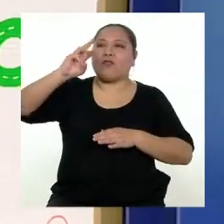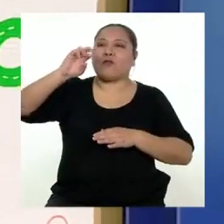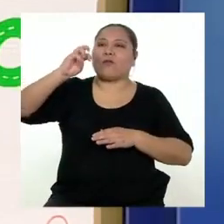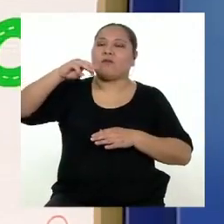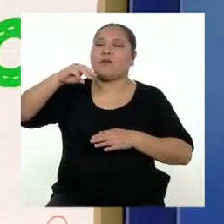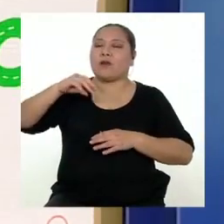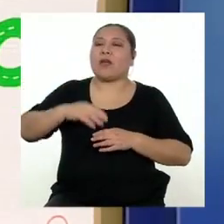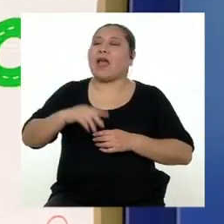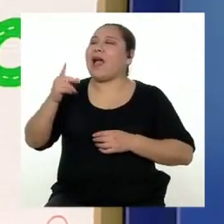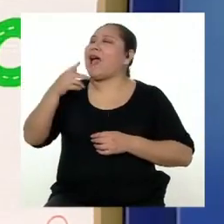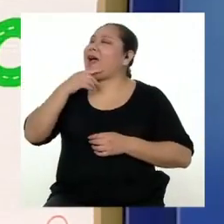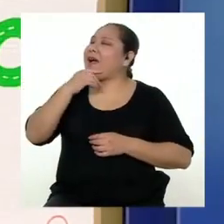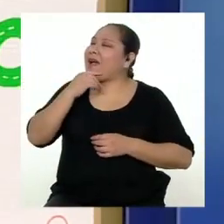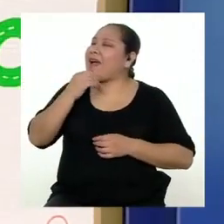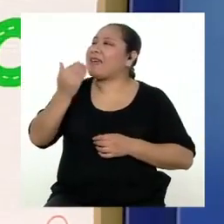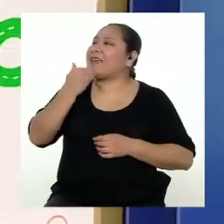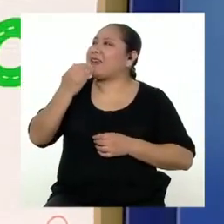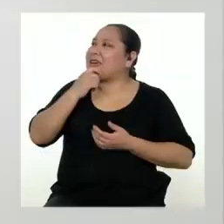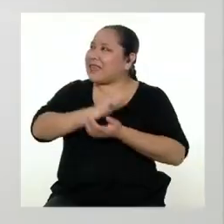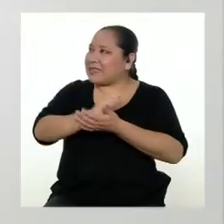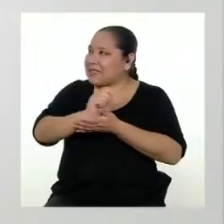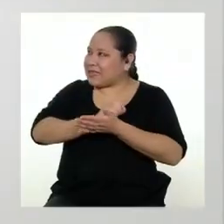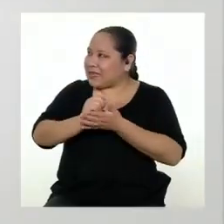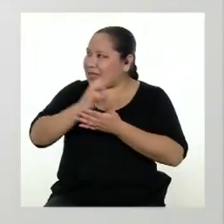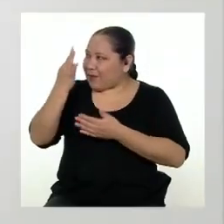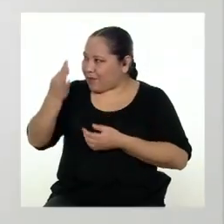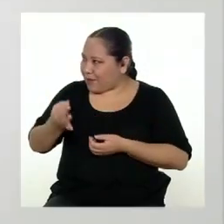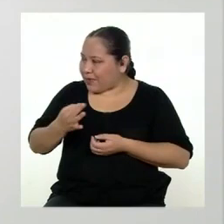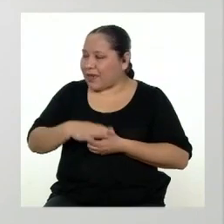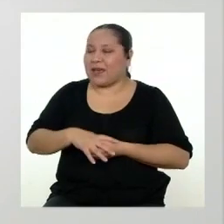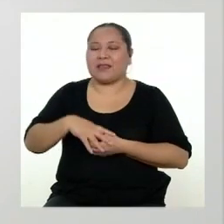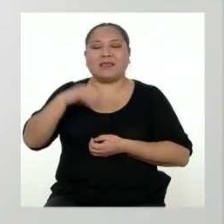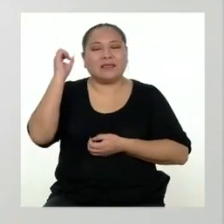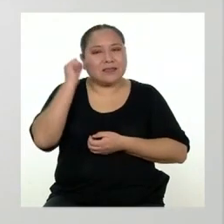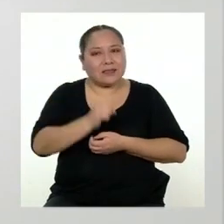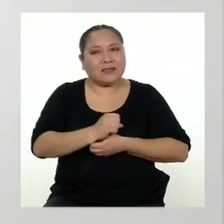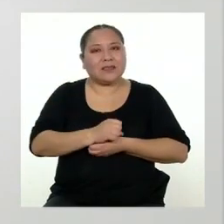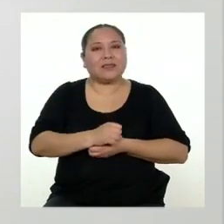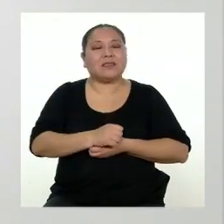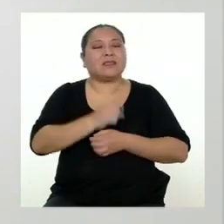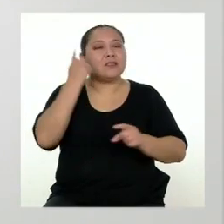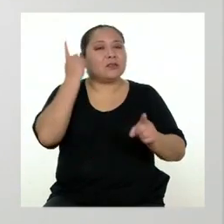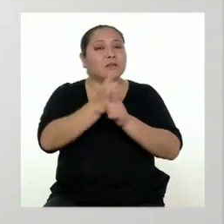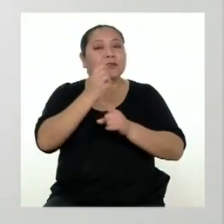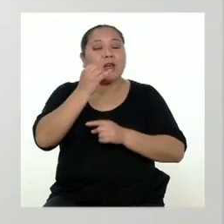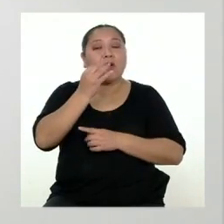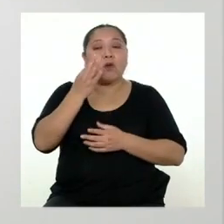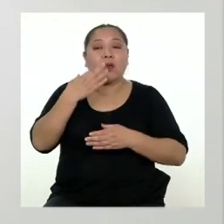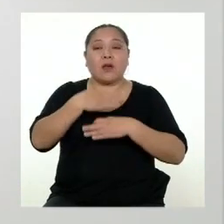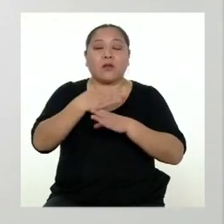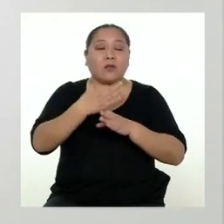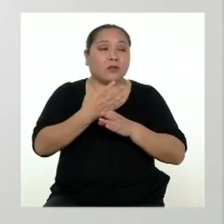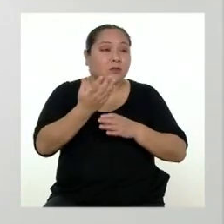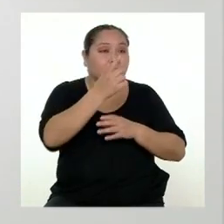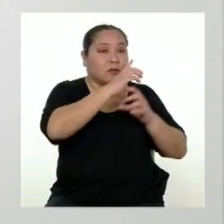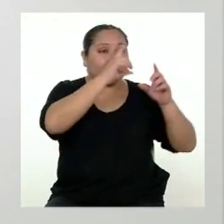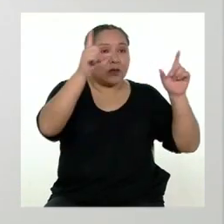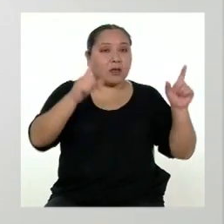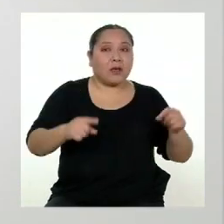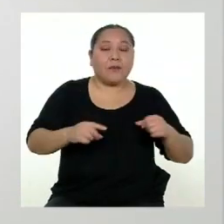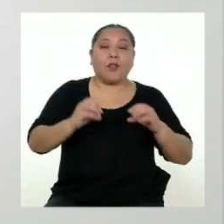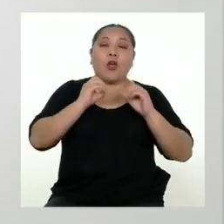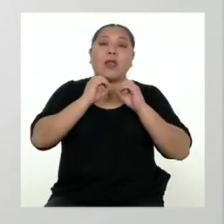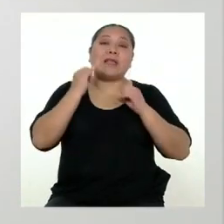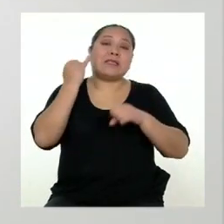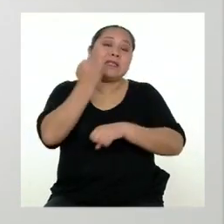información o quién es el autor, ¿verdad? Exactamente. En algunos casos, como este, las entidades